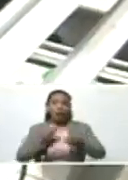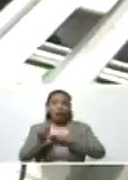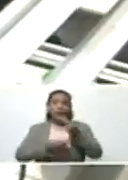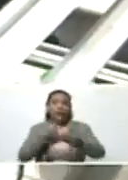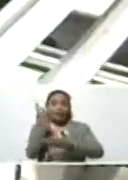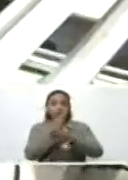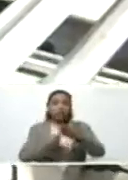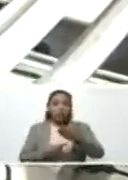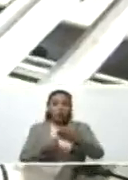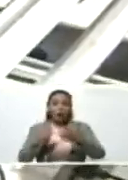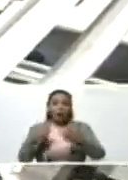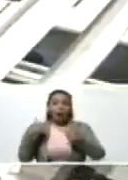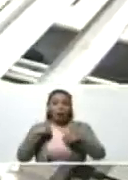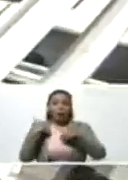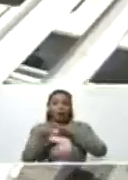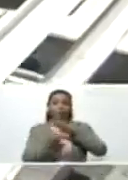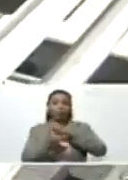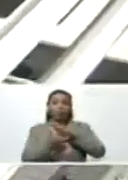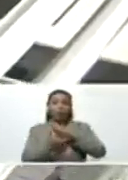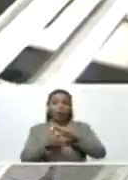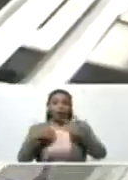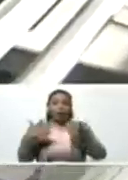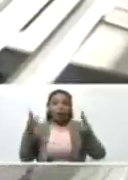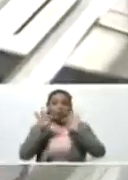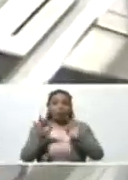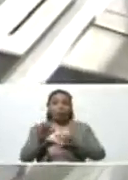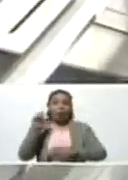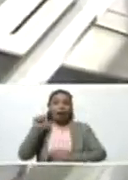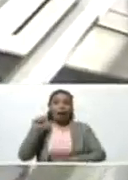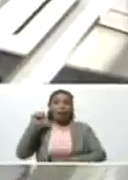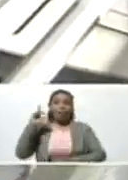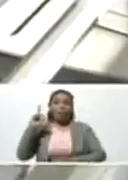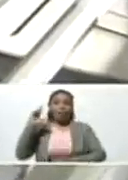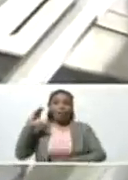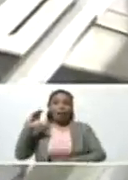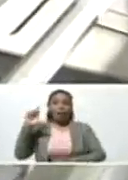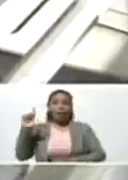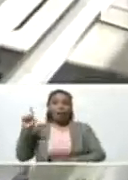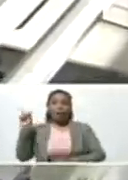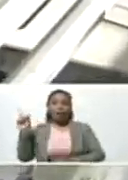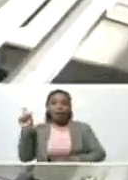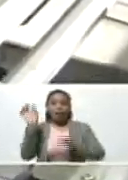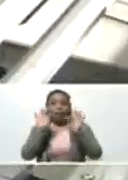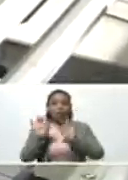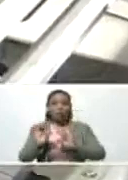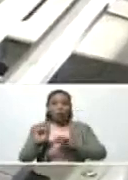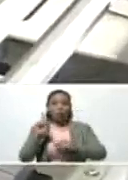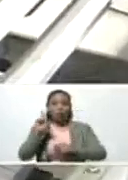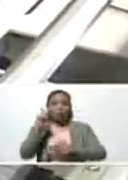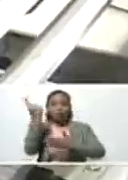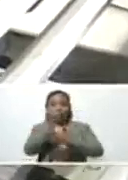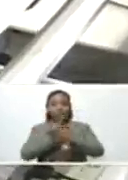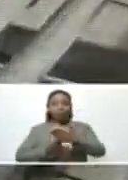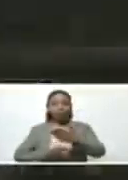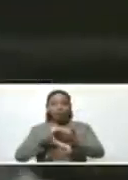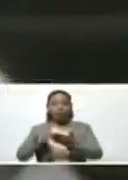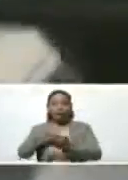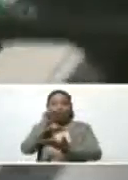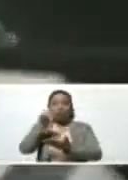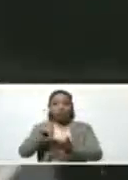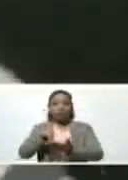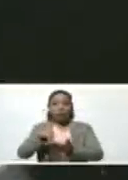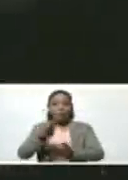investigación. Tal es el caso del modem ADSL. Fíjense, el modem ADSL es un diseño nacional